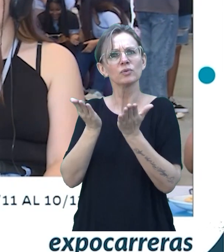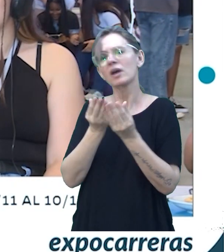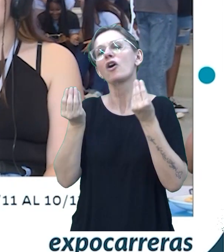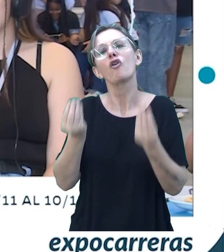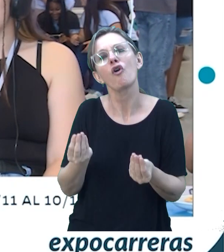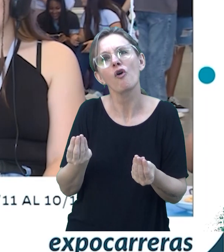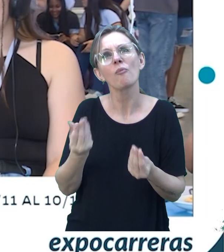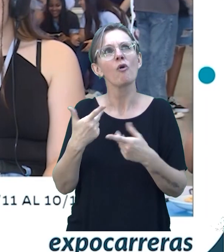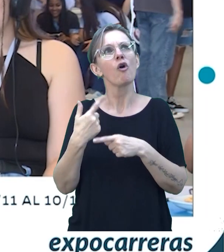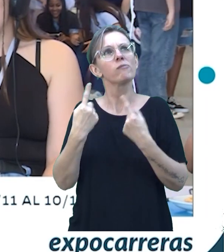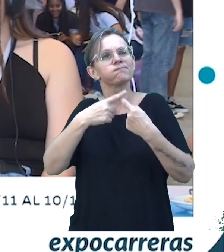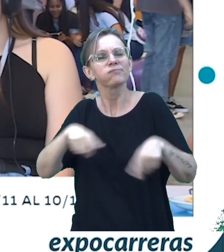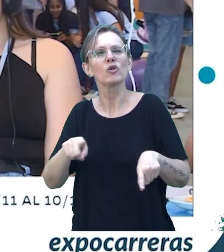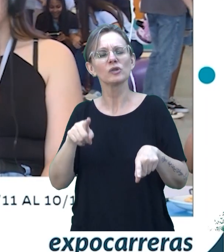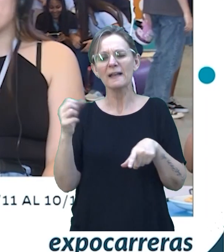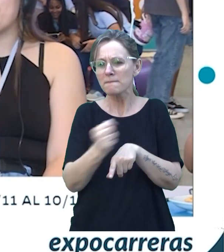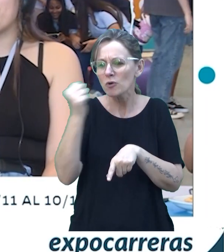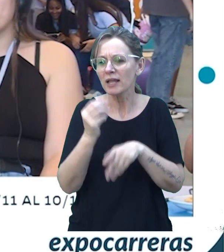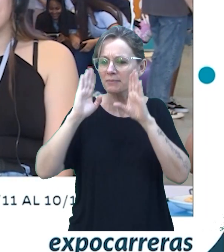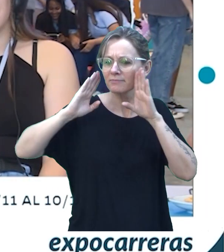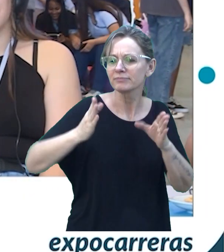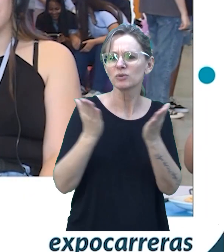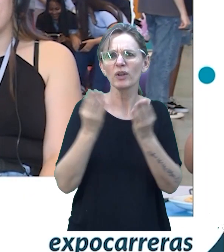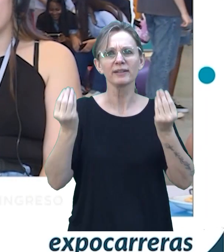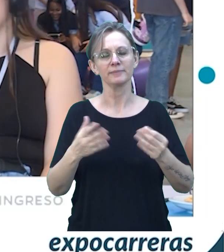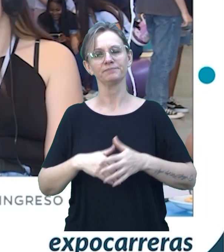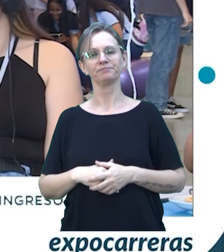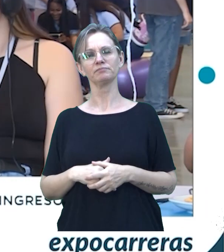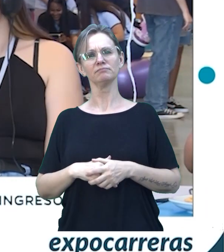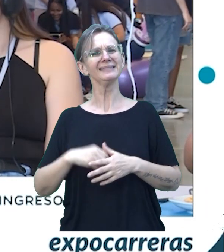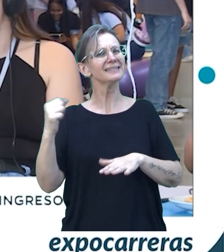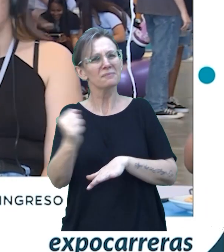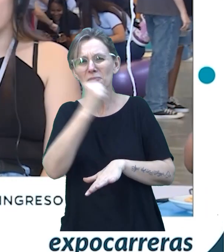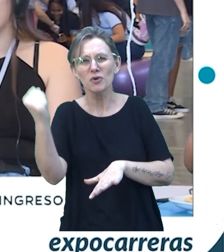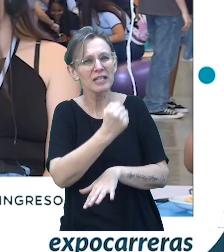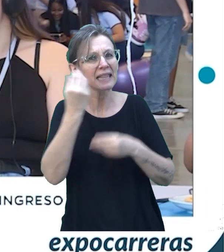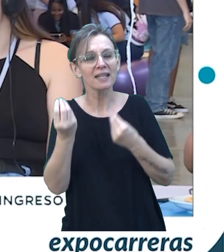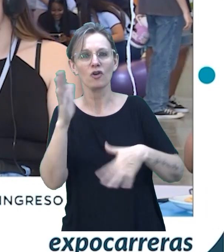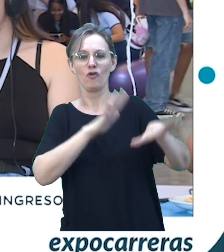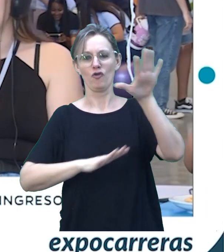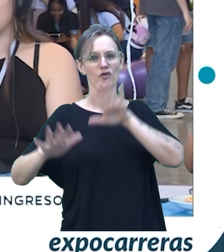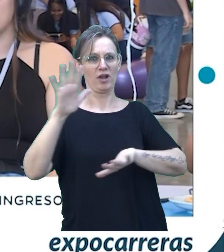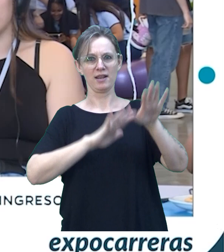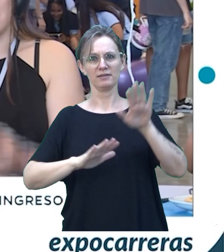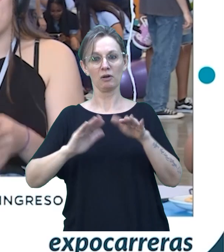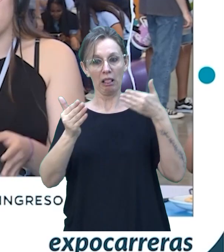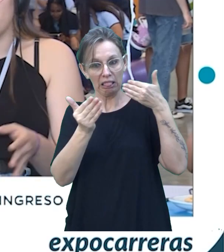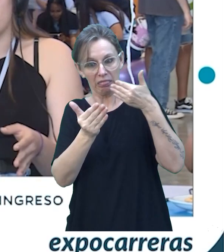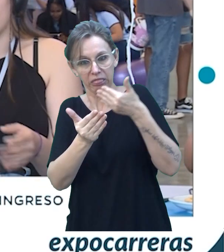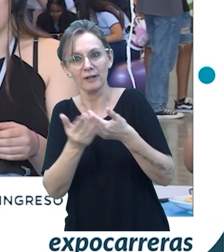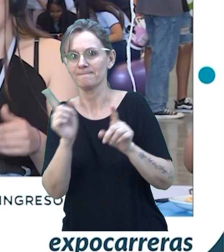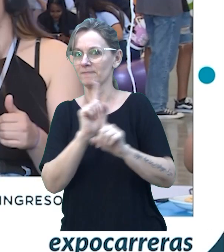importante a la hora de estudiar? Primero, lo más importante es organizarte, no dejar todo el último momento, hacerte una